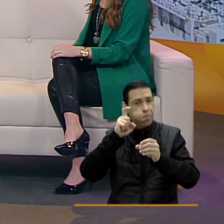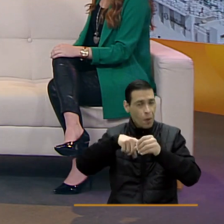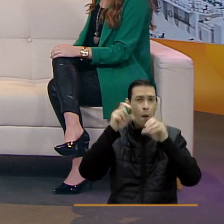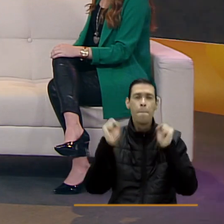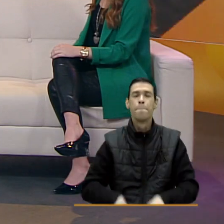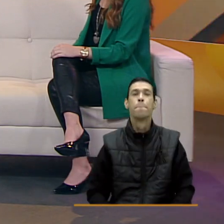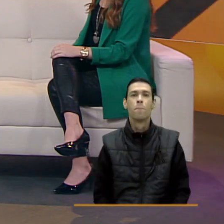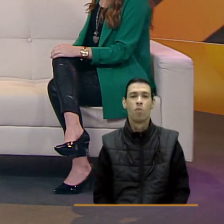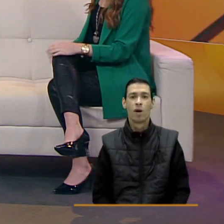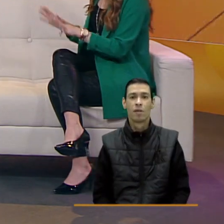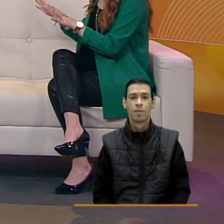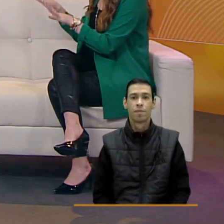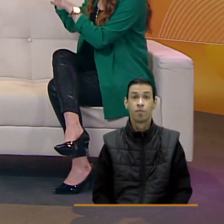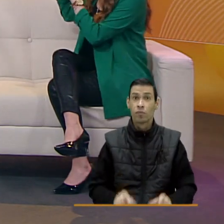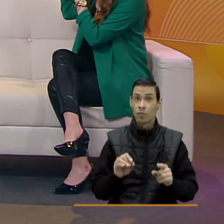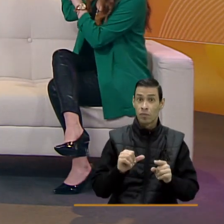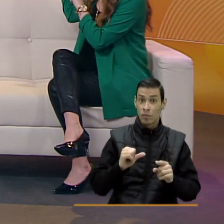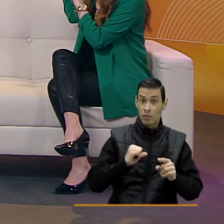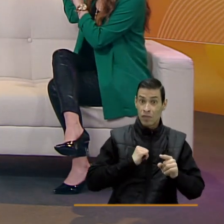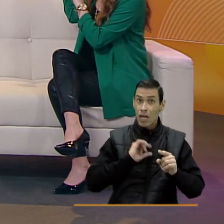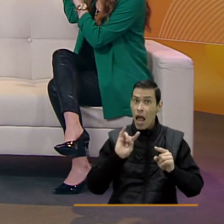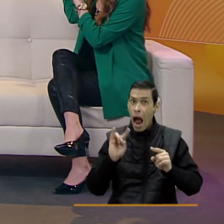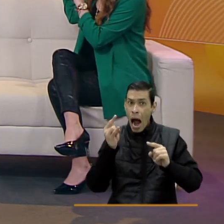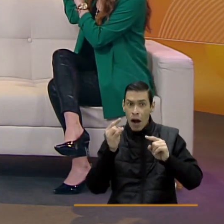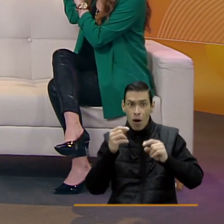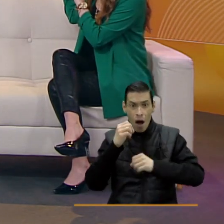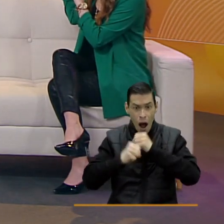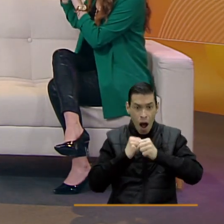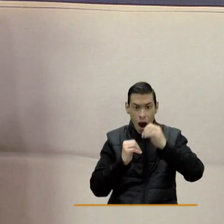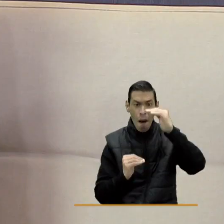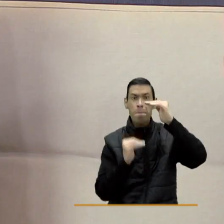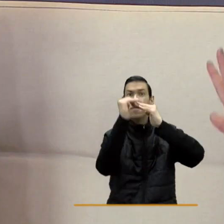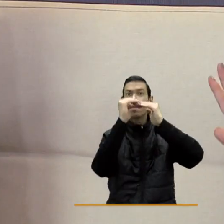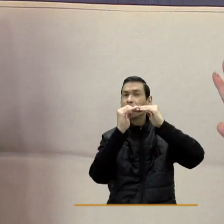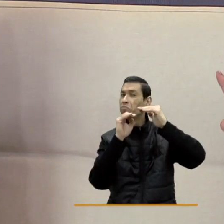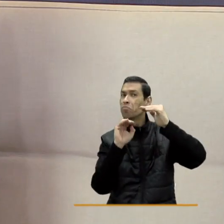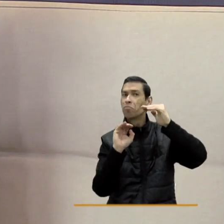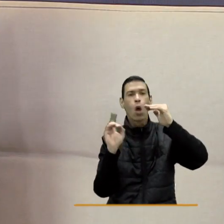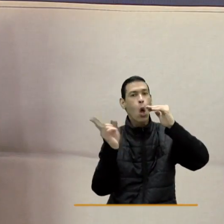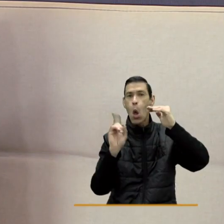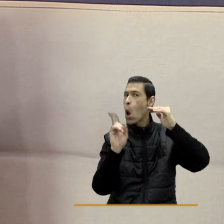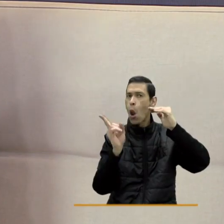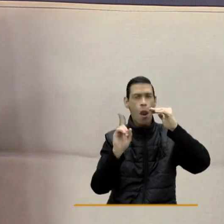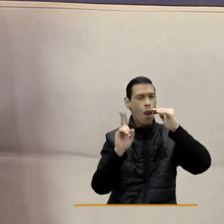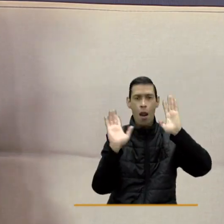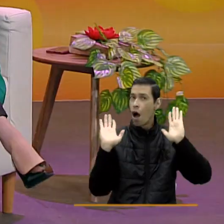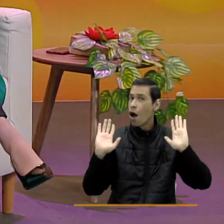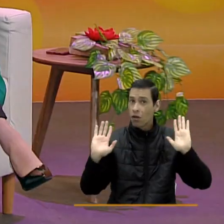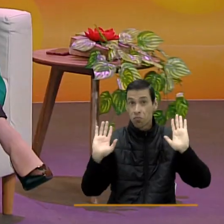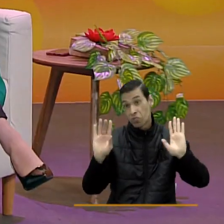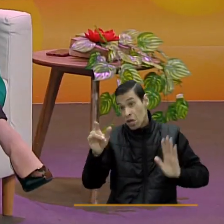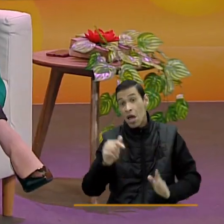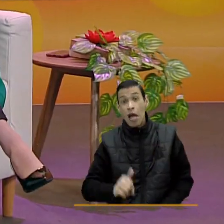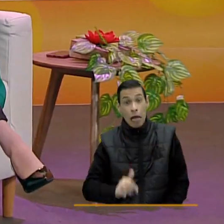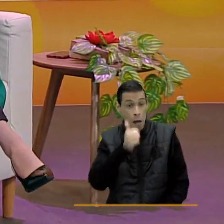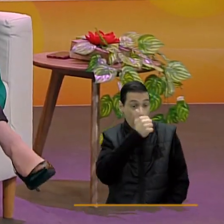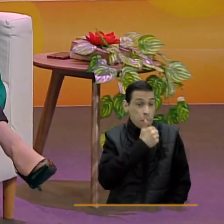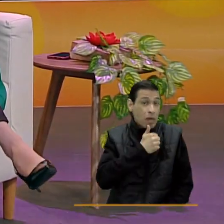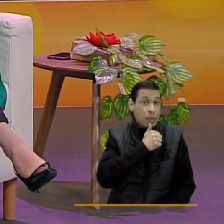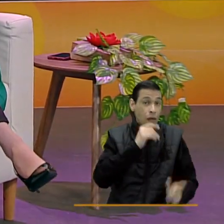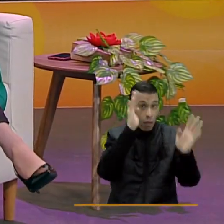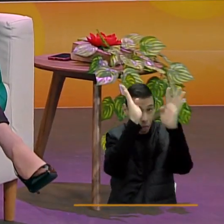además de eso... Perdón, ¿y hay un límite de edad? No, no hay ningún límite de edad. Si la aguanta la trasnochada